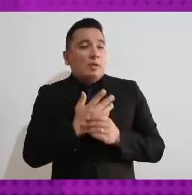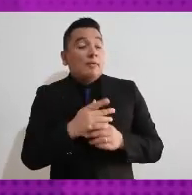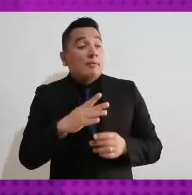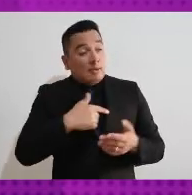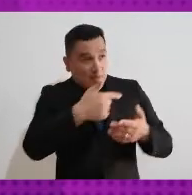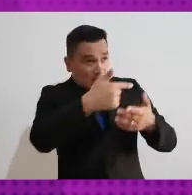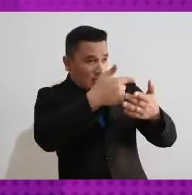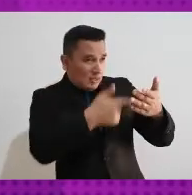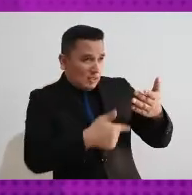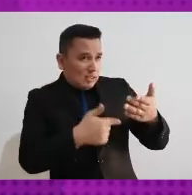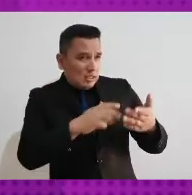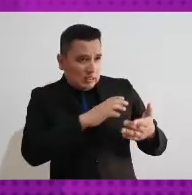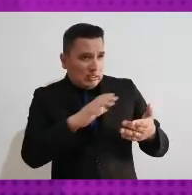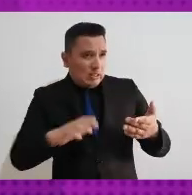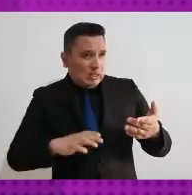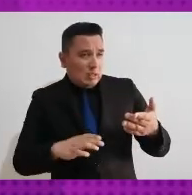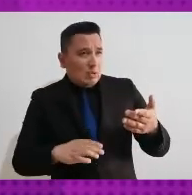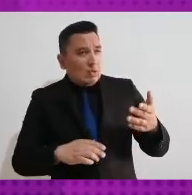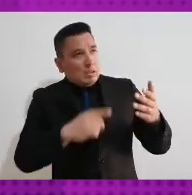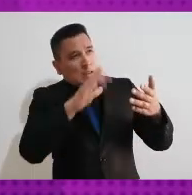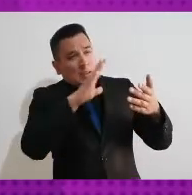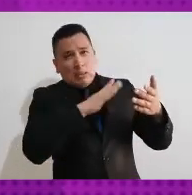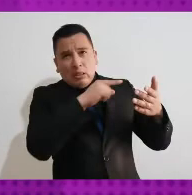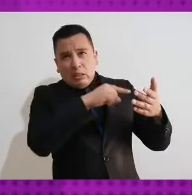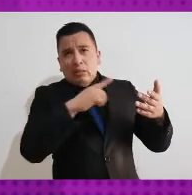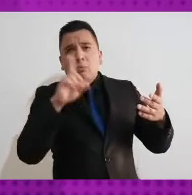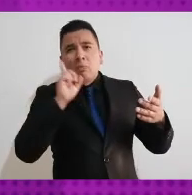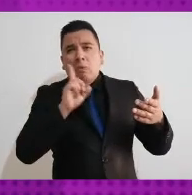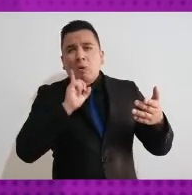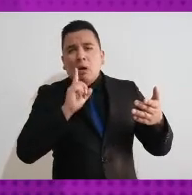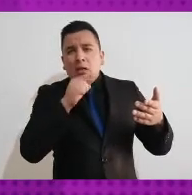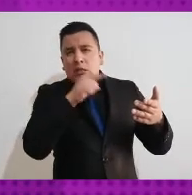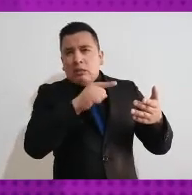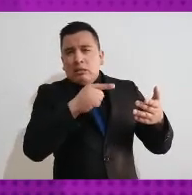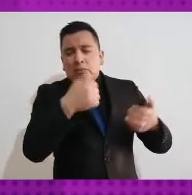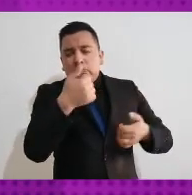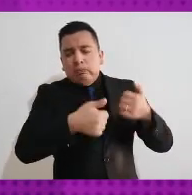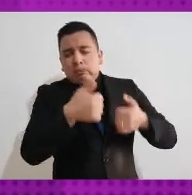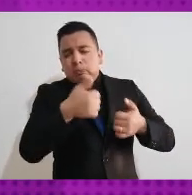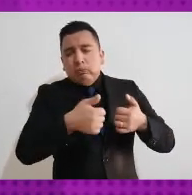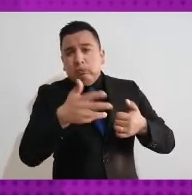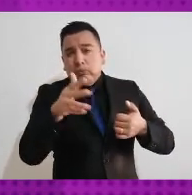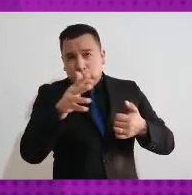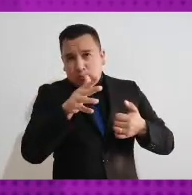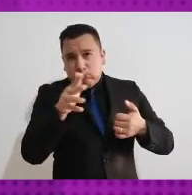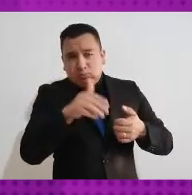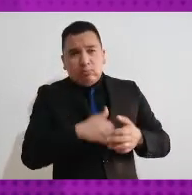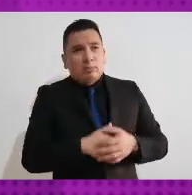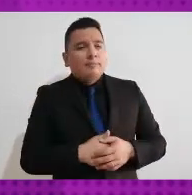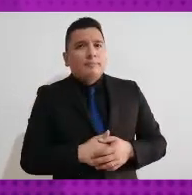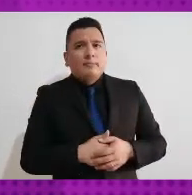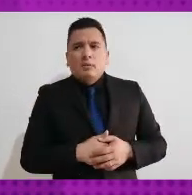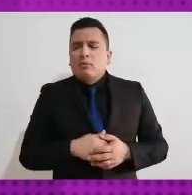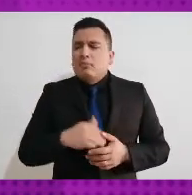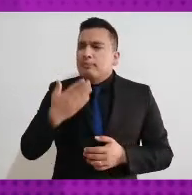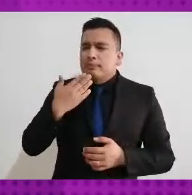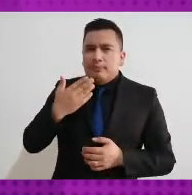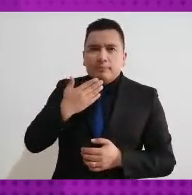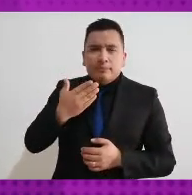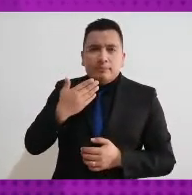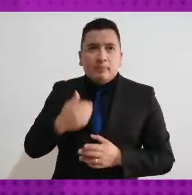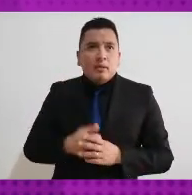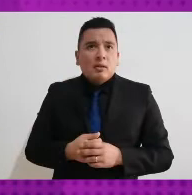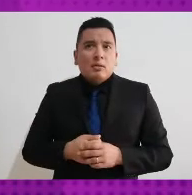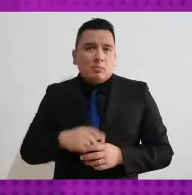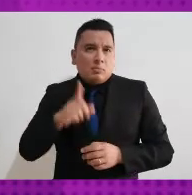sustituir esta fórmula de mujeres que está en el bloque de competitividad intermedio y se podía hacer siempre y